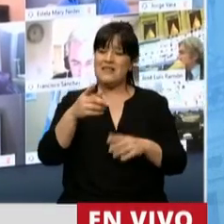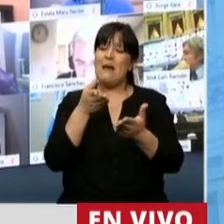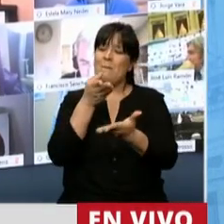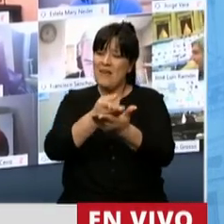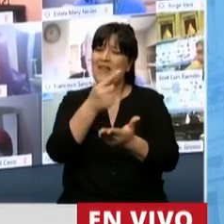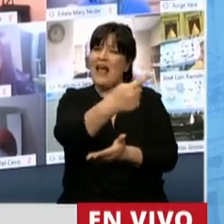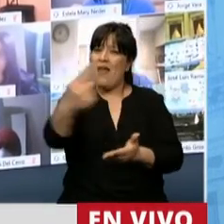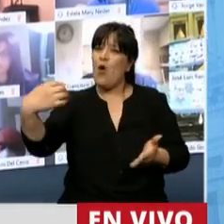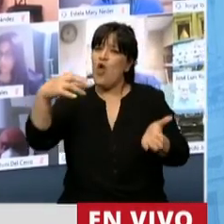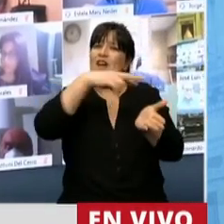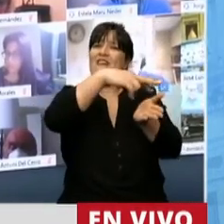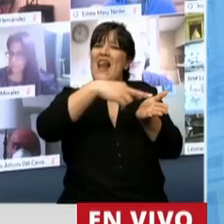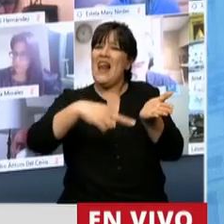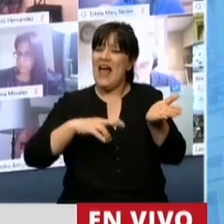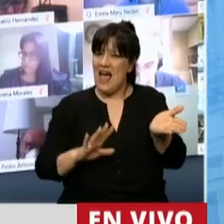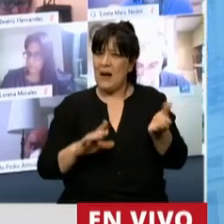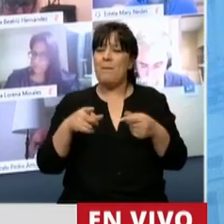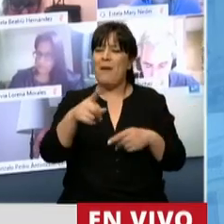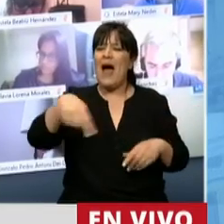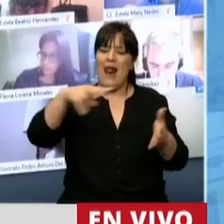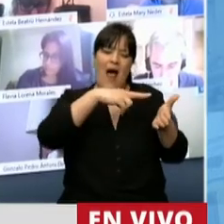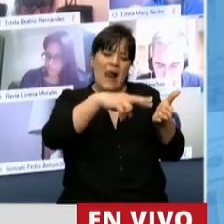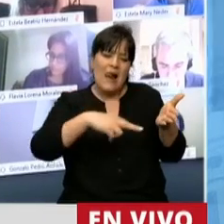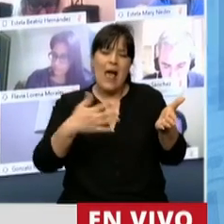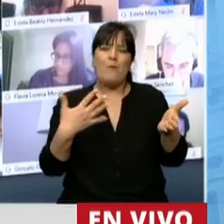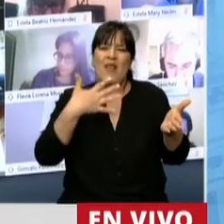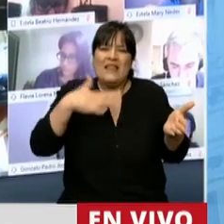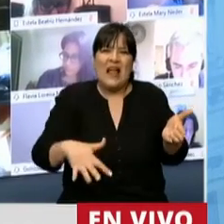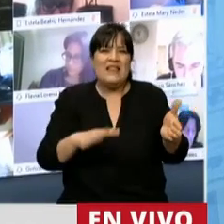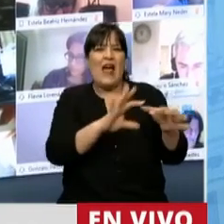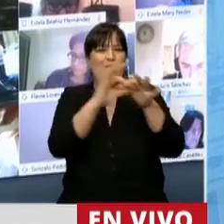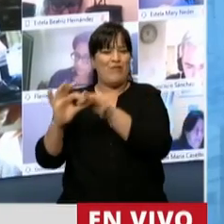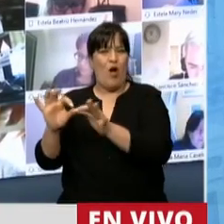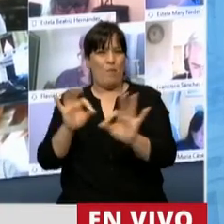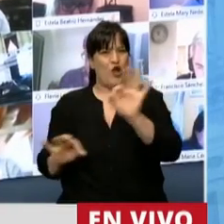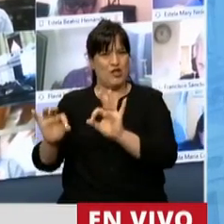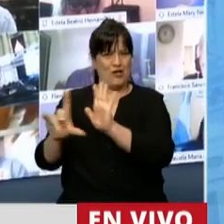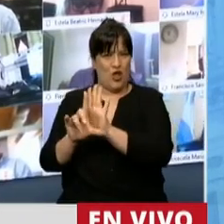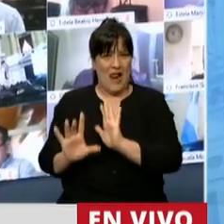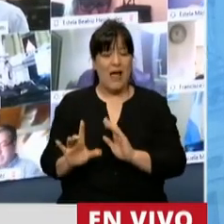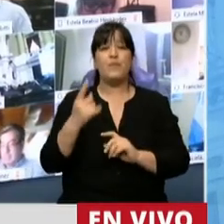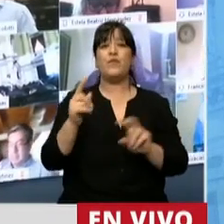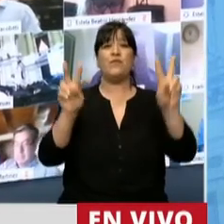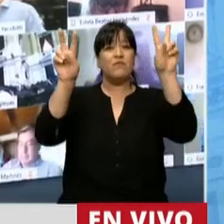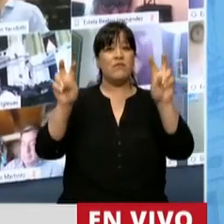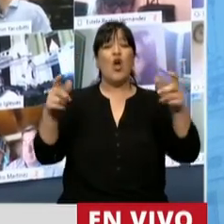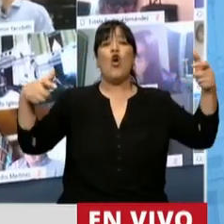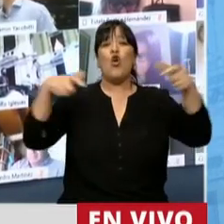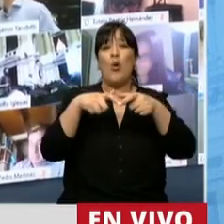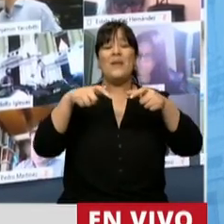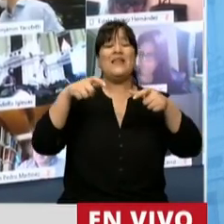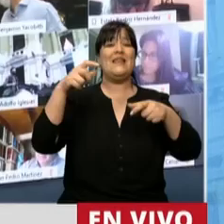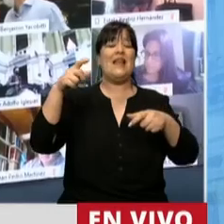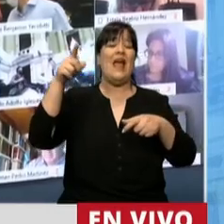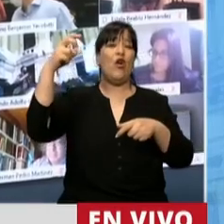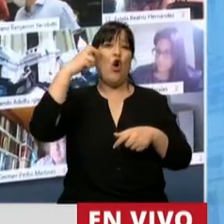que lean porque serían de gran utilidad para entender lo que estamos tratando. Una está titulada Un comité del Congreso de